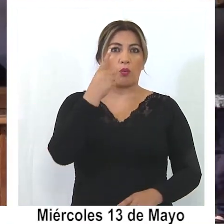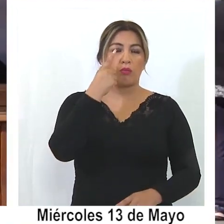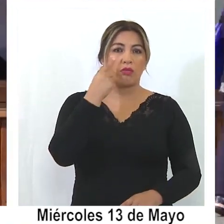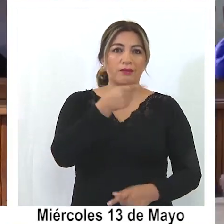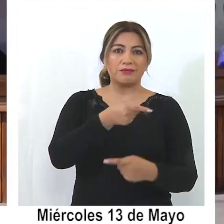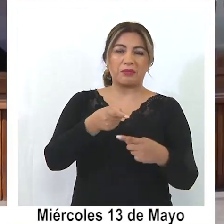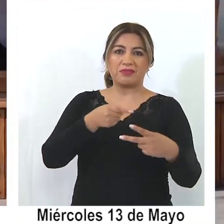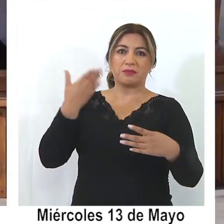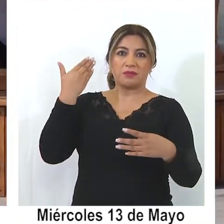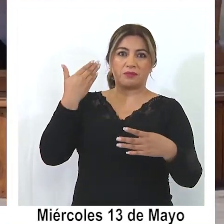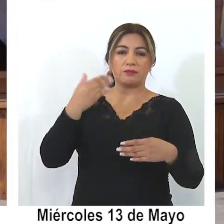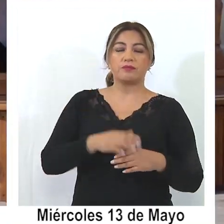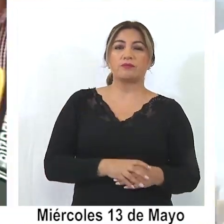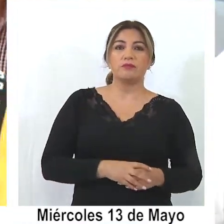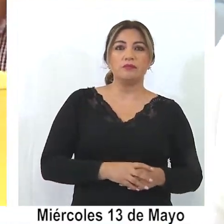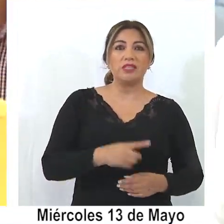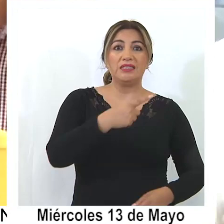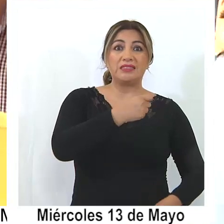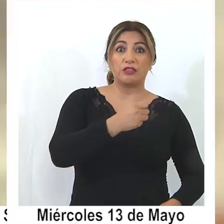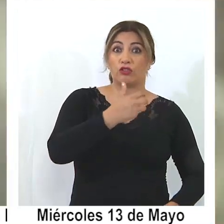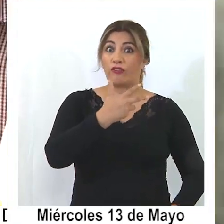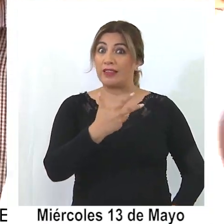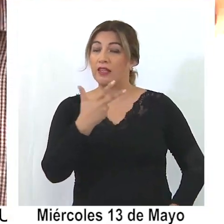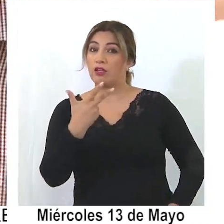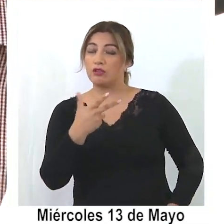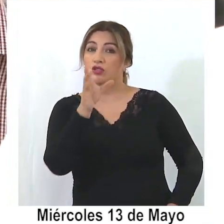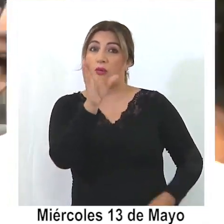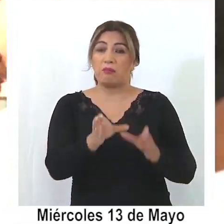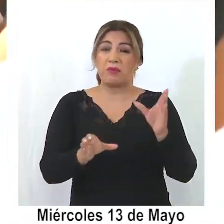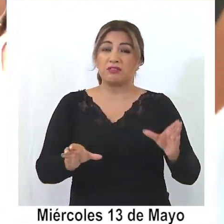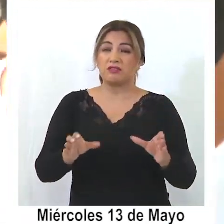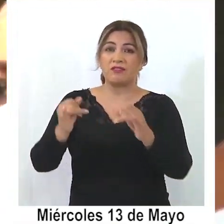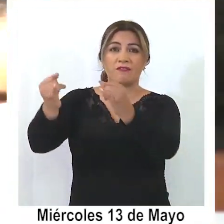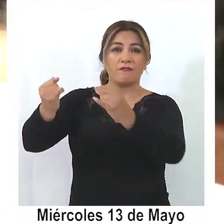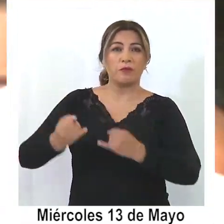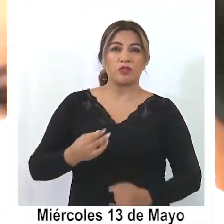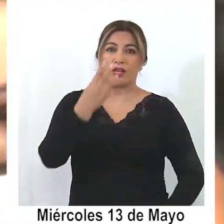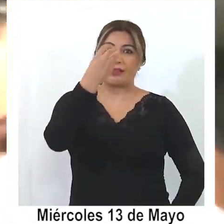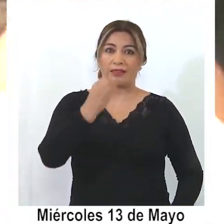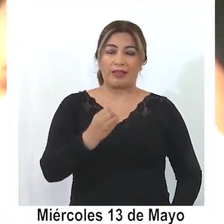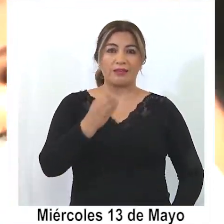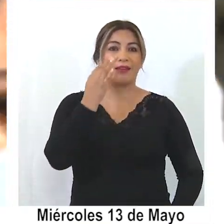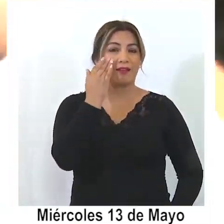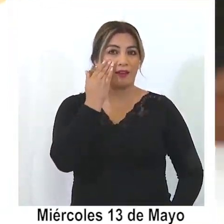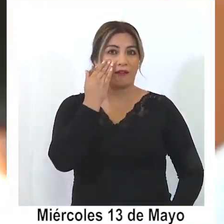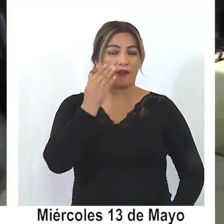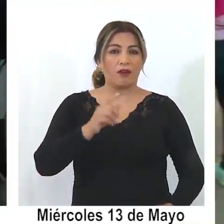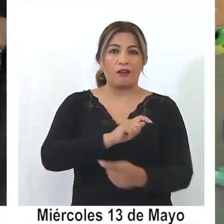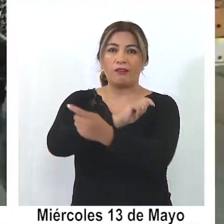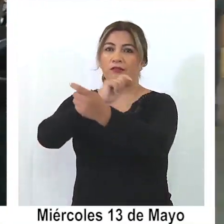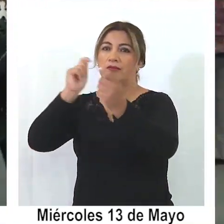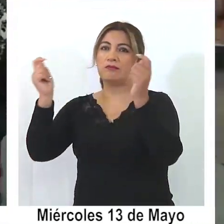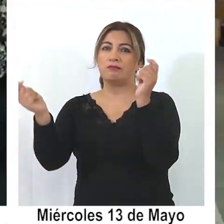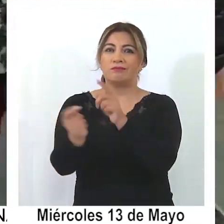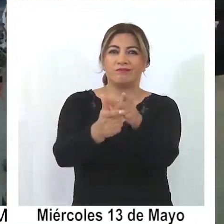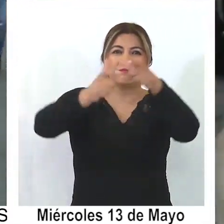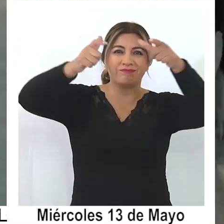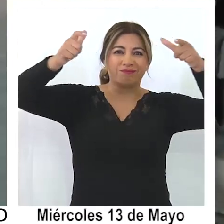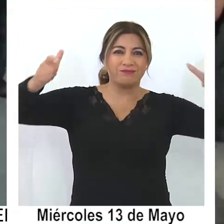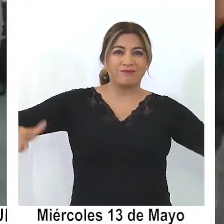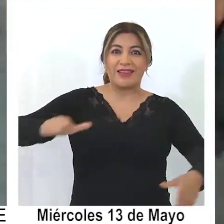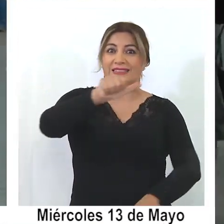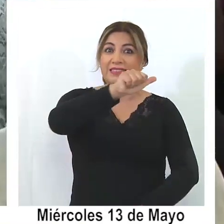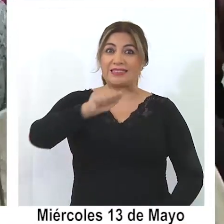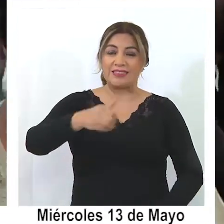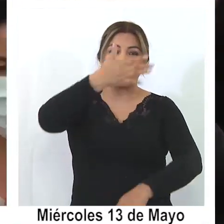par de semanas. De 198 casos informados el 30 de abril, pasamos hasta los